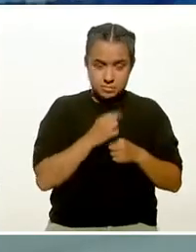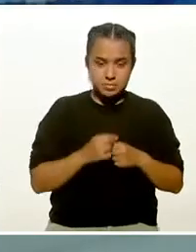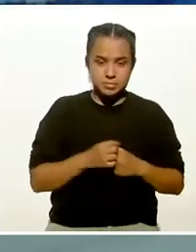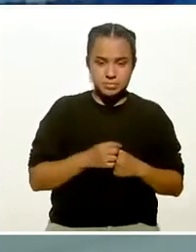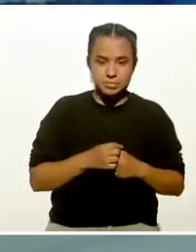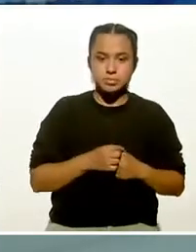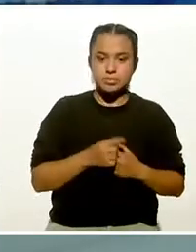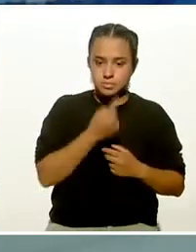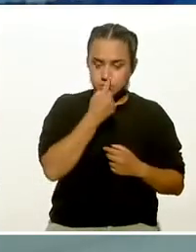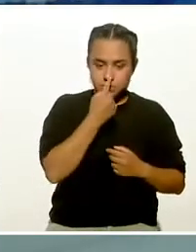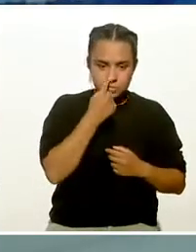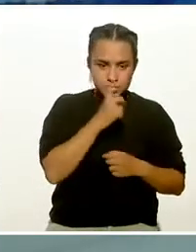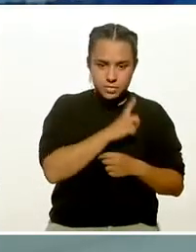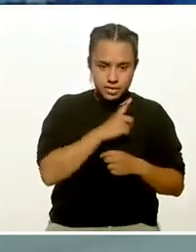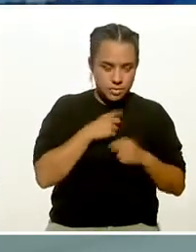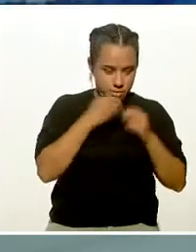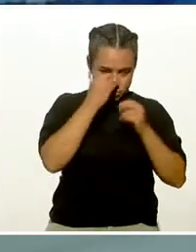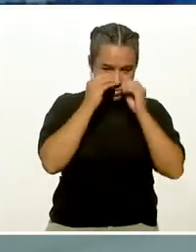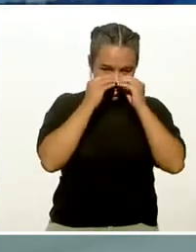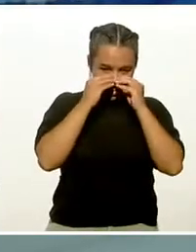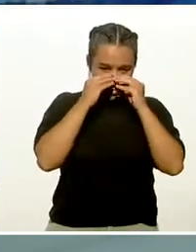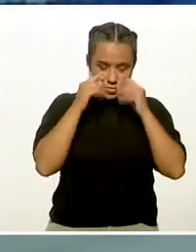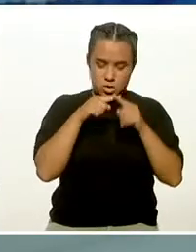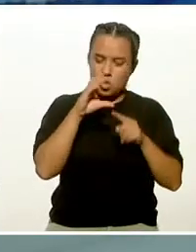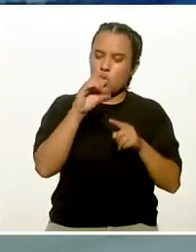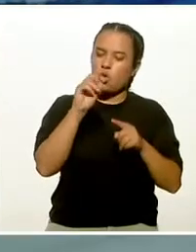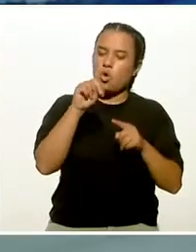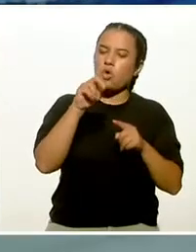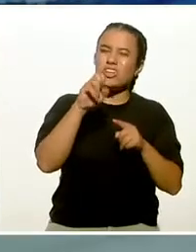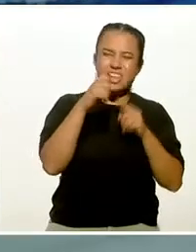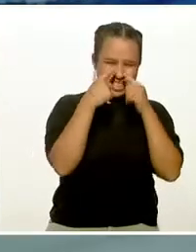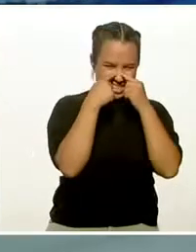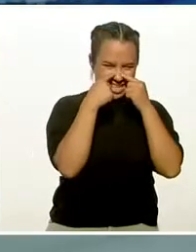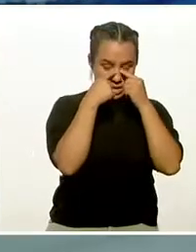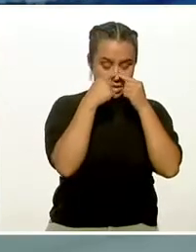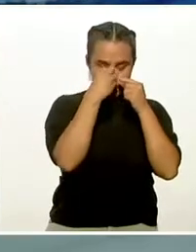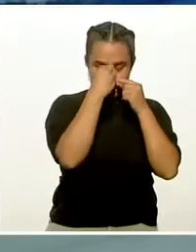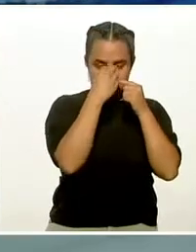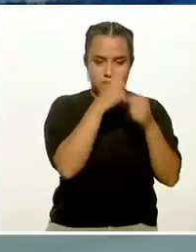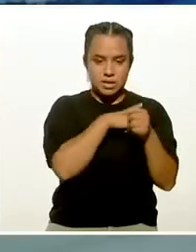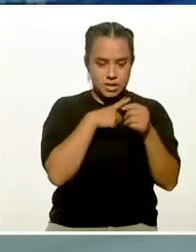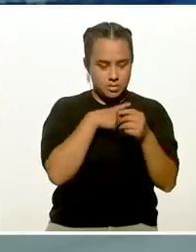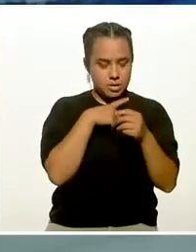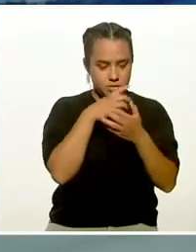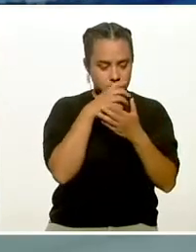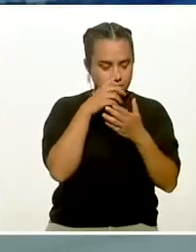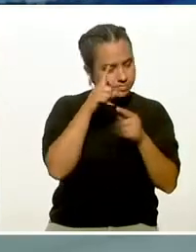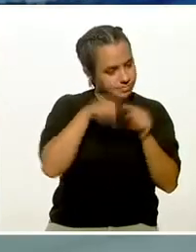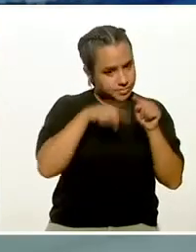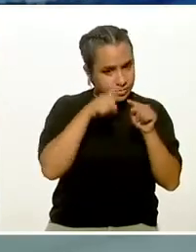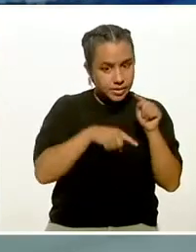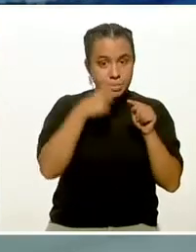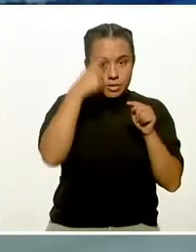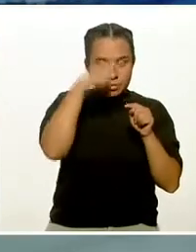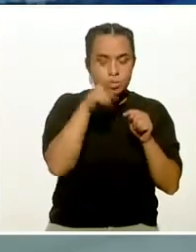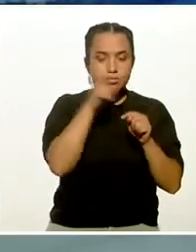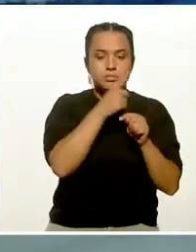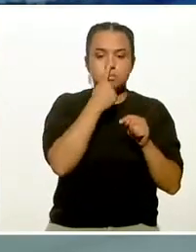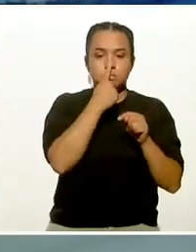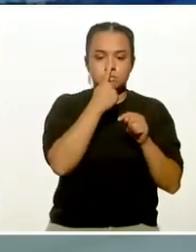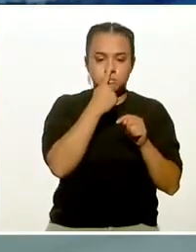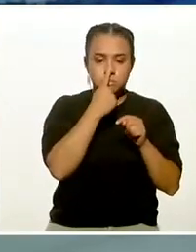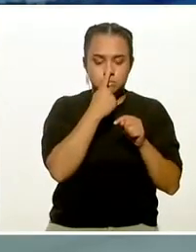tratar la inflamación de los cornetes nasales para mejorar la respiración, porque es importante respirar por la nariz. La nariz,